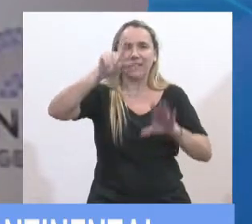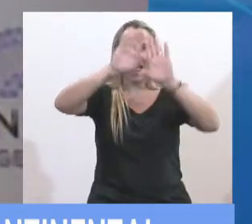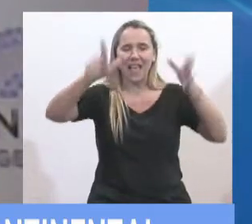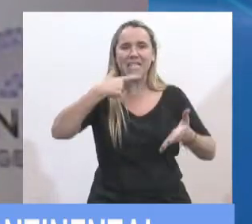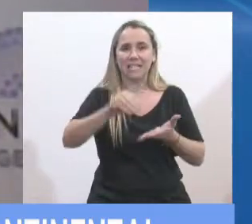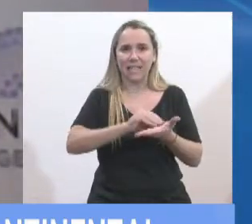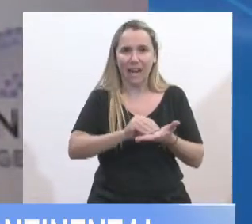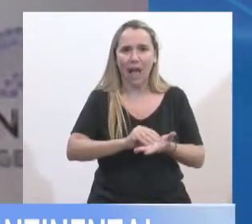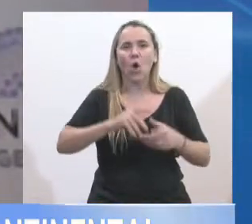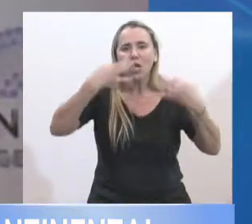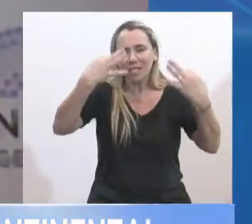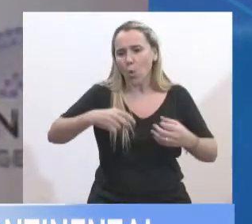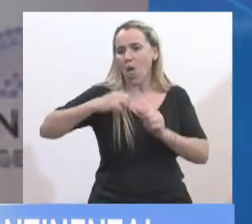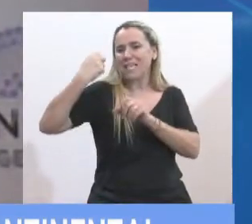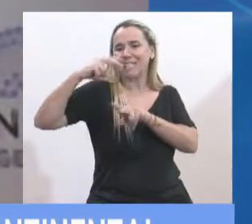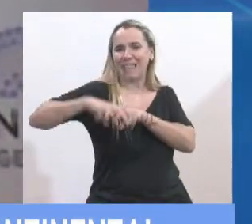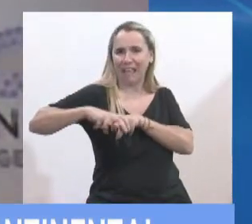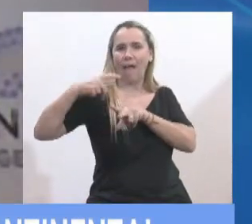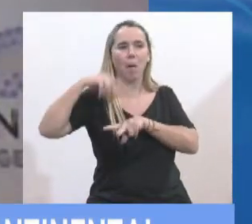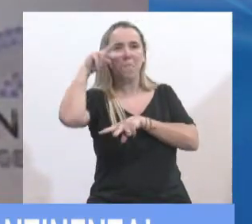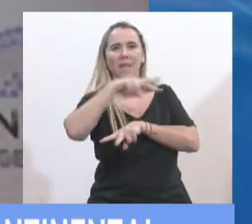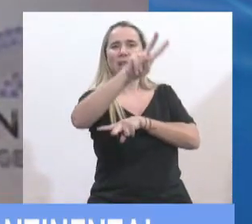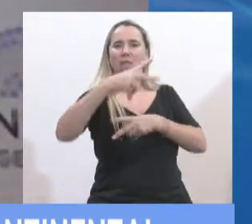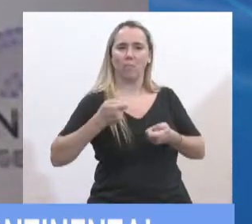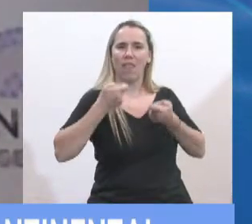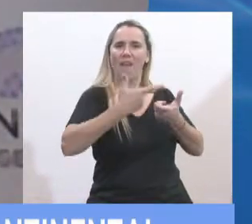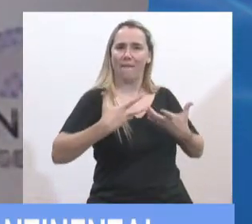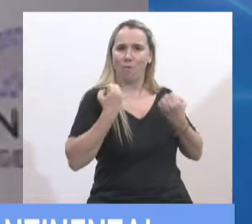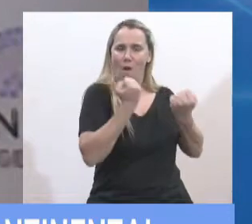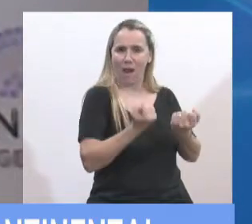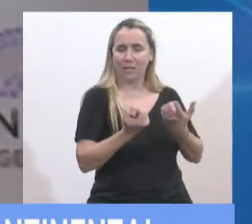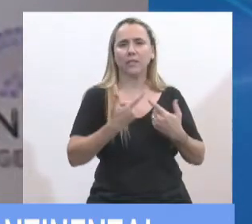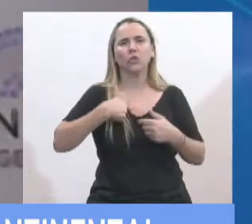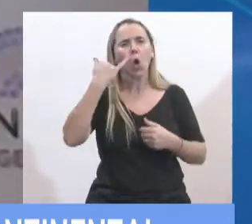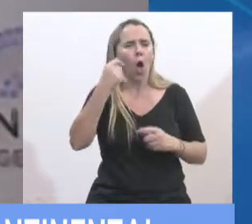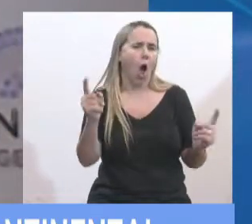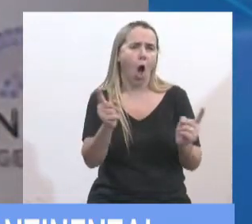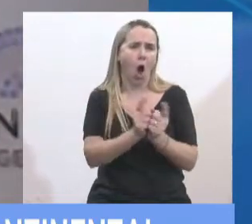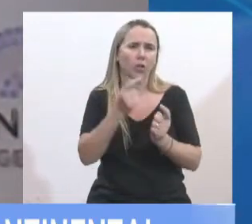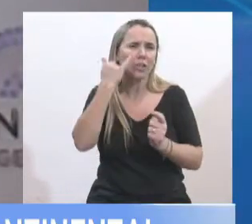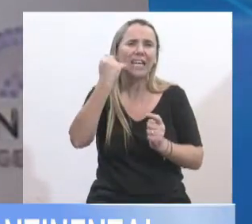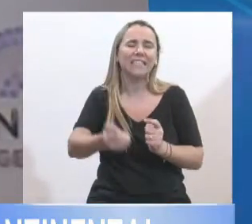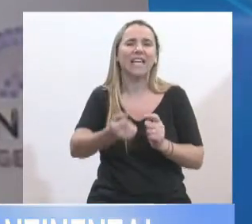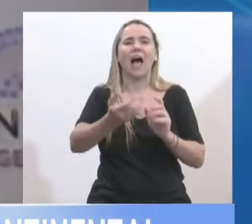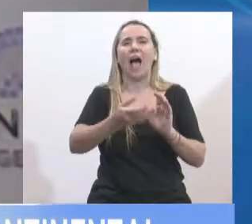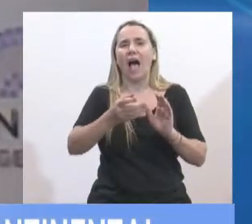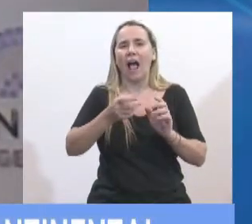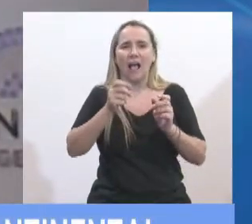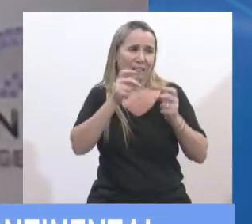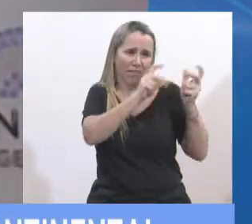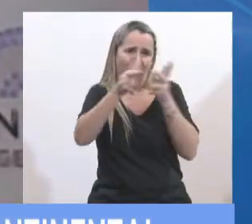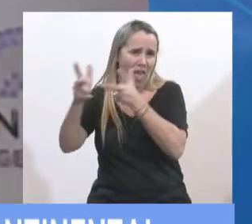para darnos fuerza. Yo voy a hablar muy brevemente porque ya se ha dicho mucho y casi todo del proyecto de ley que